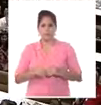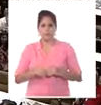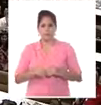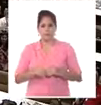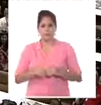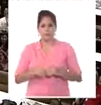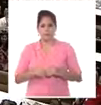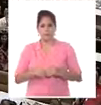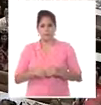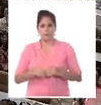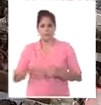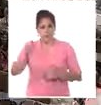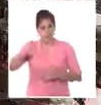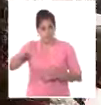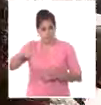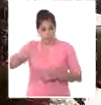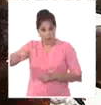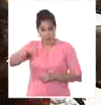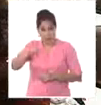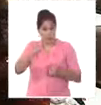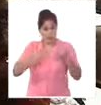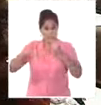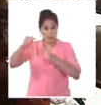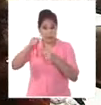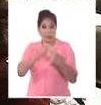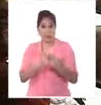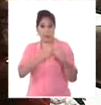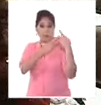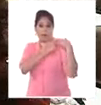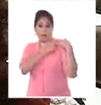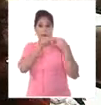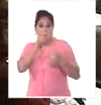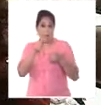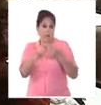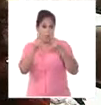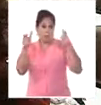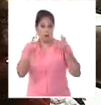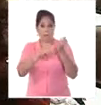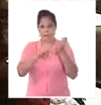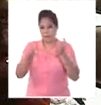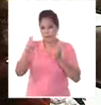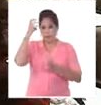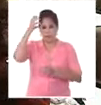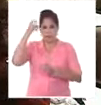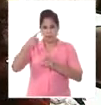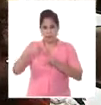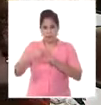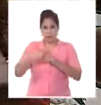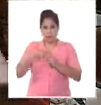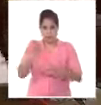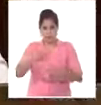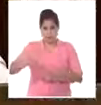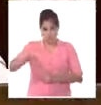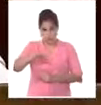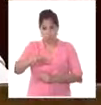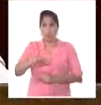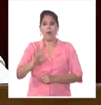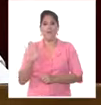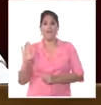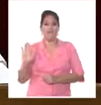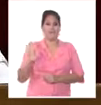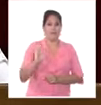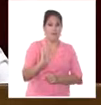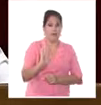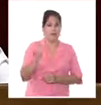La generación que ahora ocupa las principales responsabilidades en el partido del Estado y el gobierno cubano viene de esa escuela